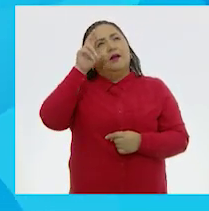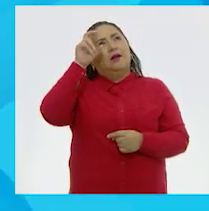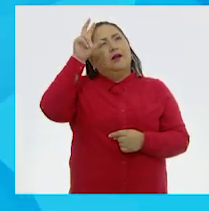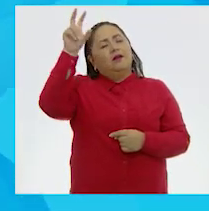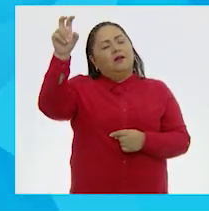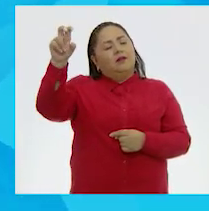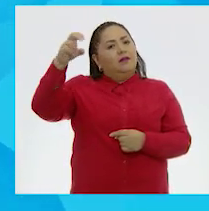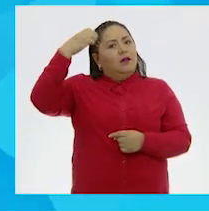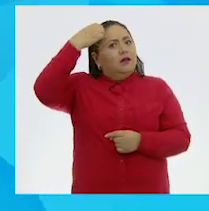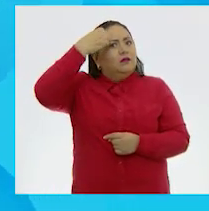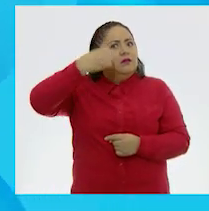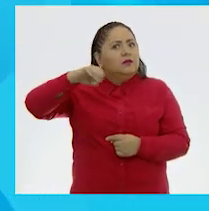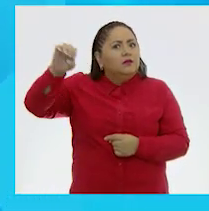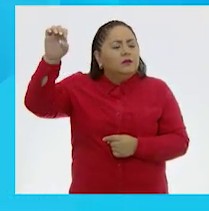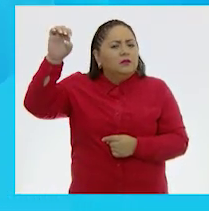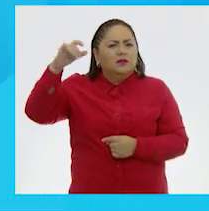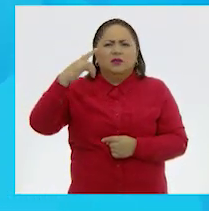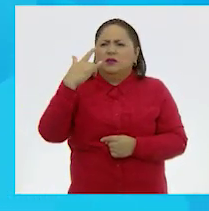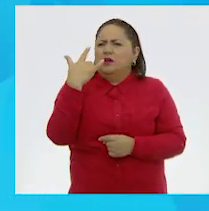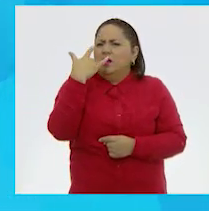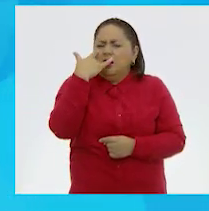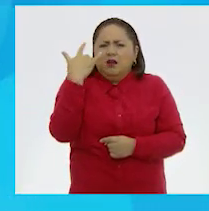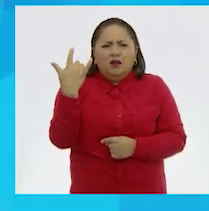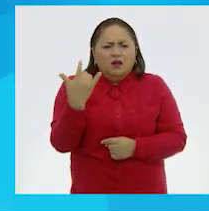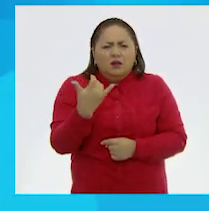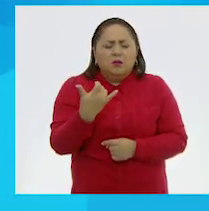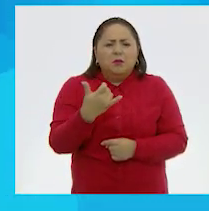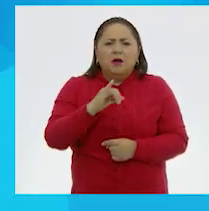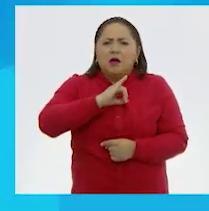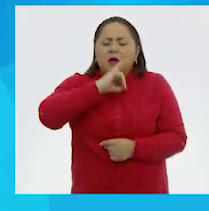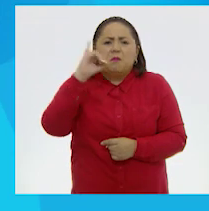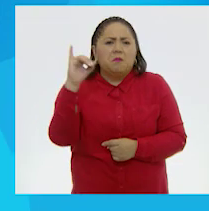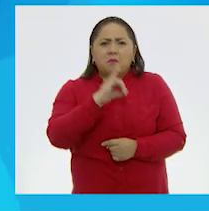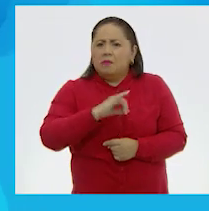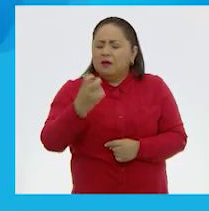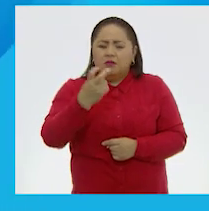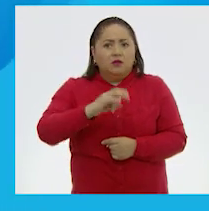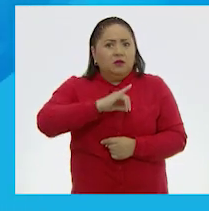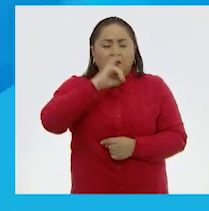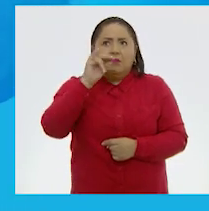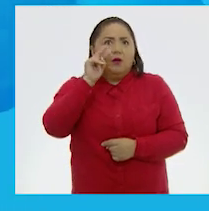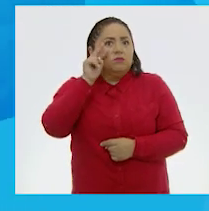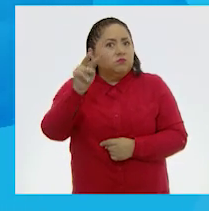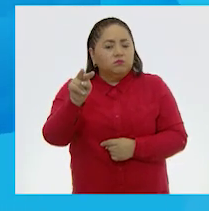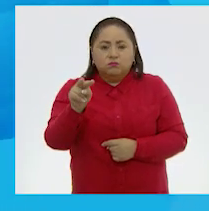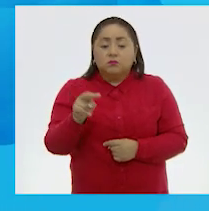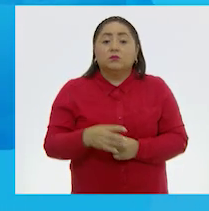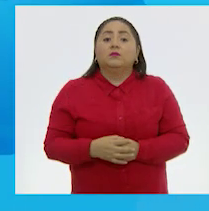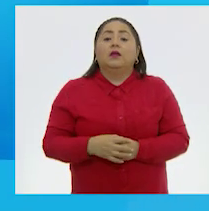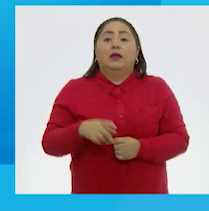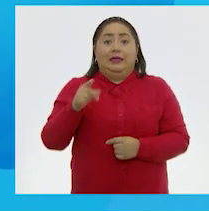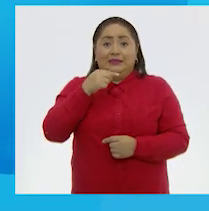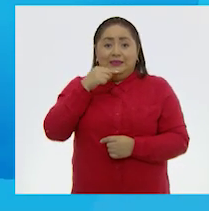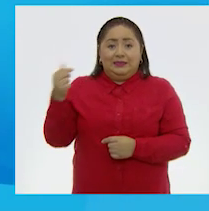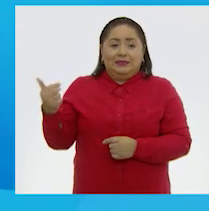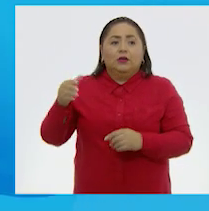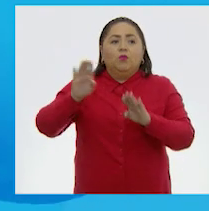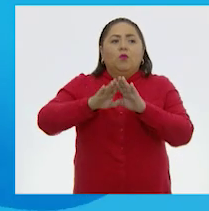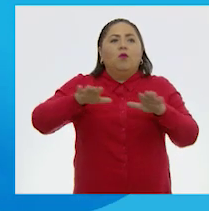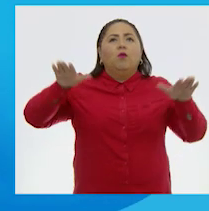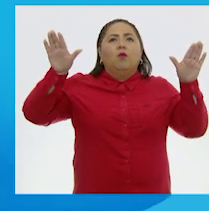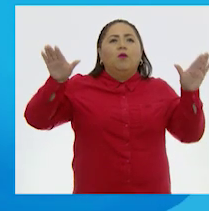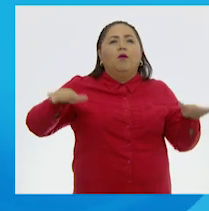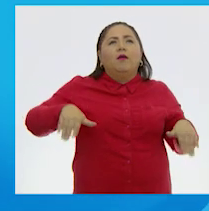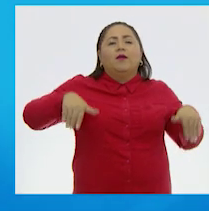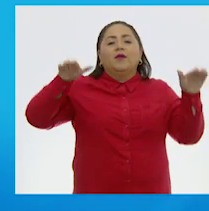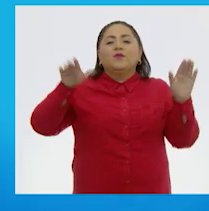extrañas, tan raras como nunca, nunca había visto. Ella volaba por un